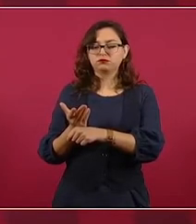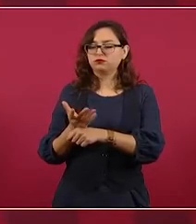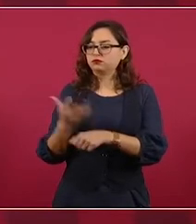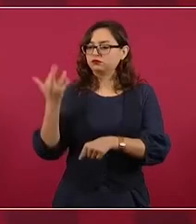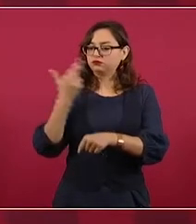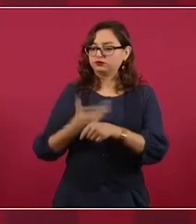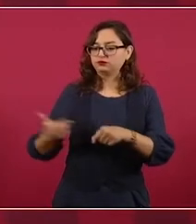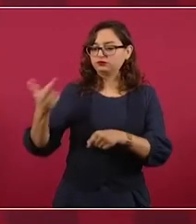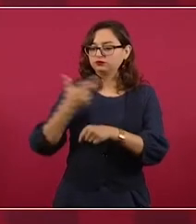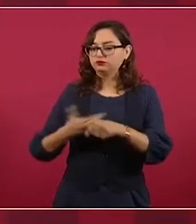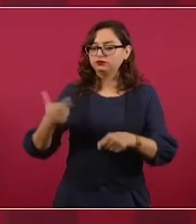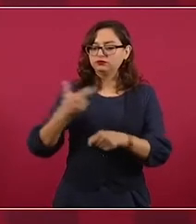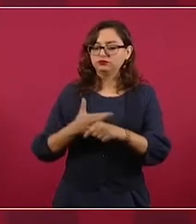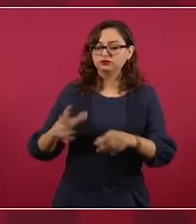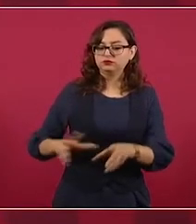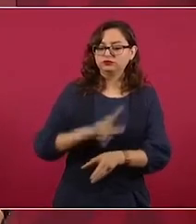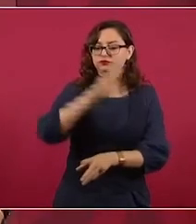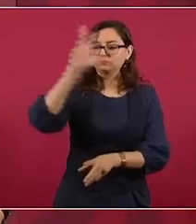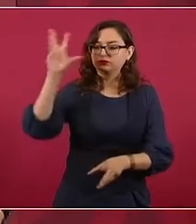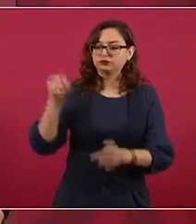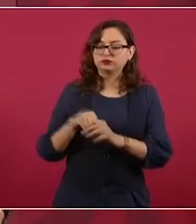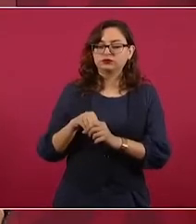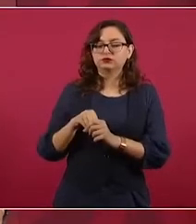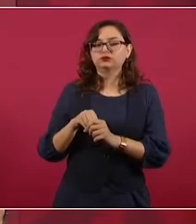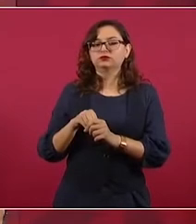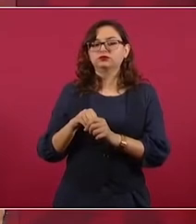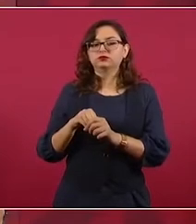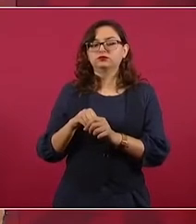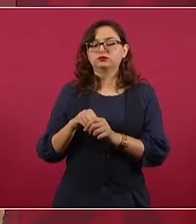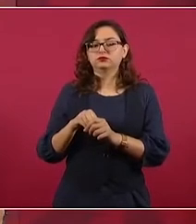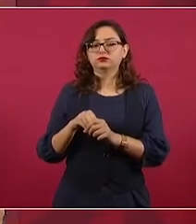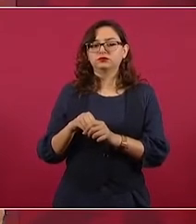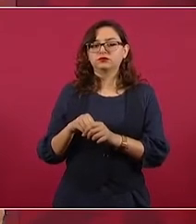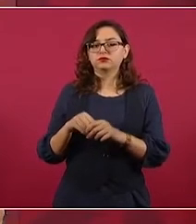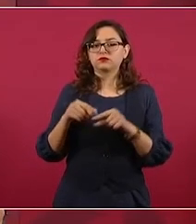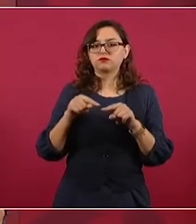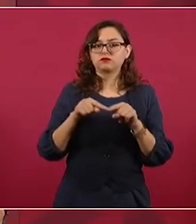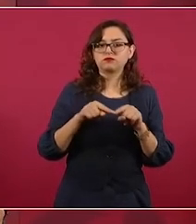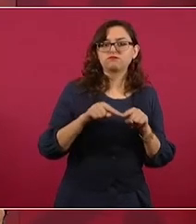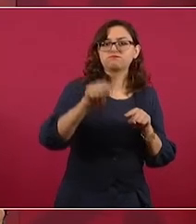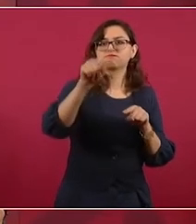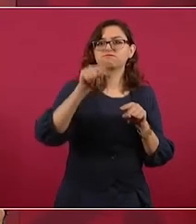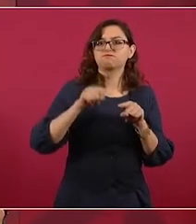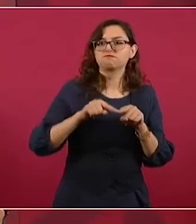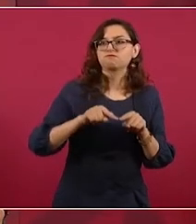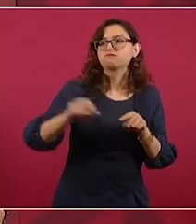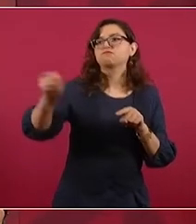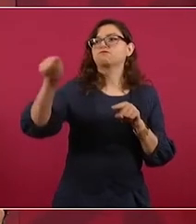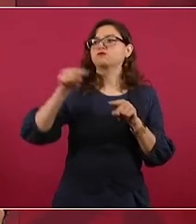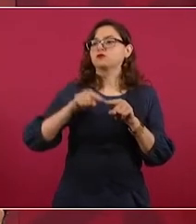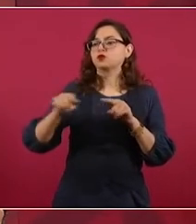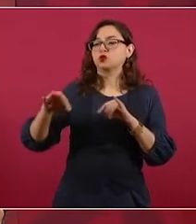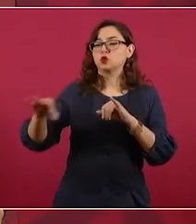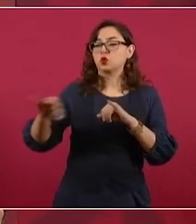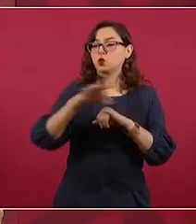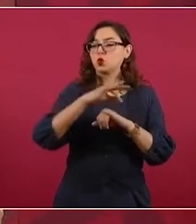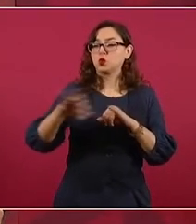toda la instalación que falta y la última milla y vamos a utilizar